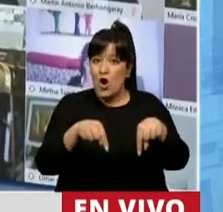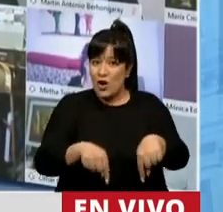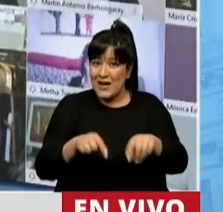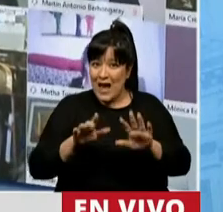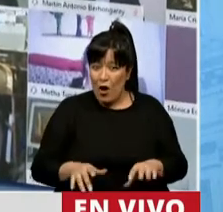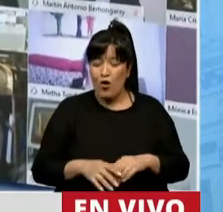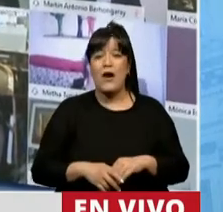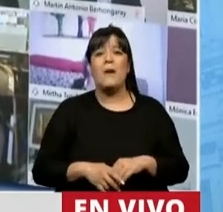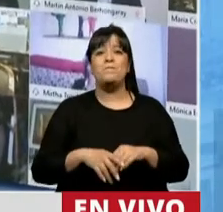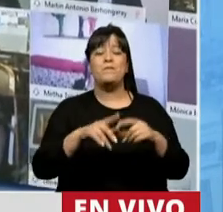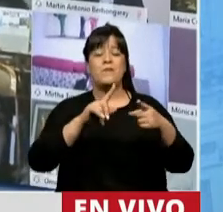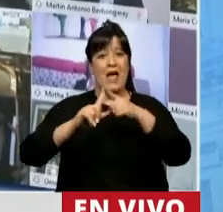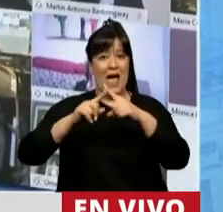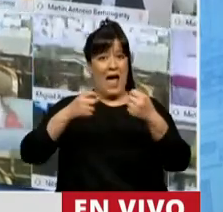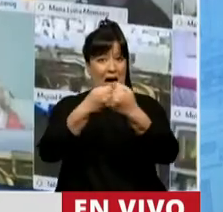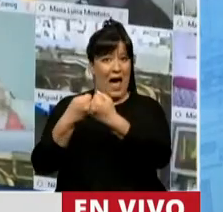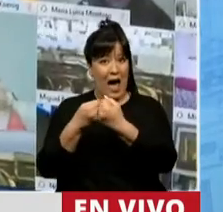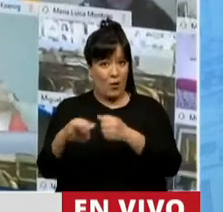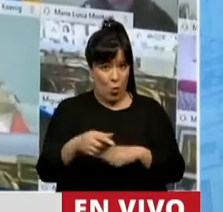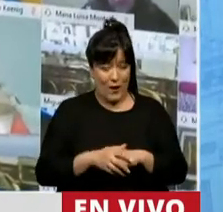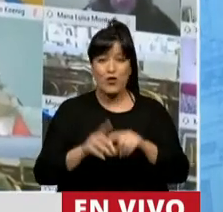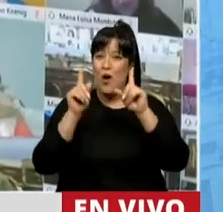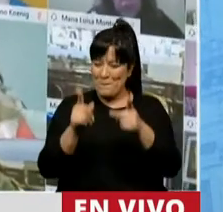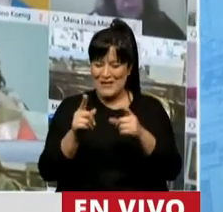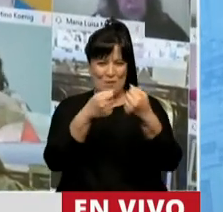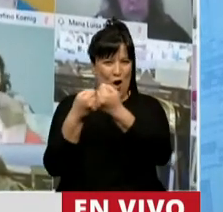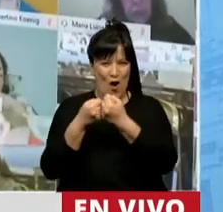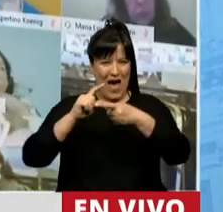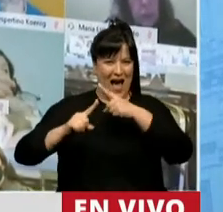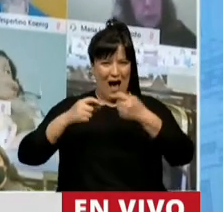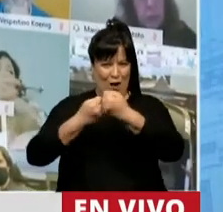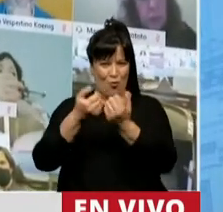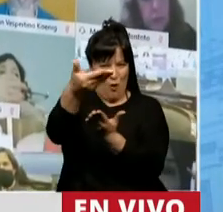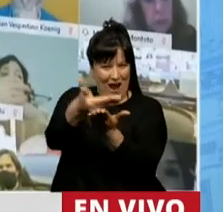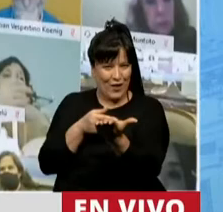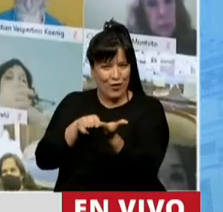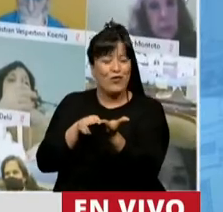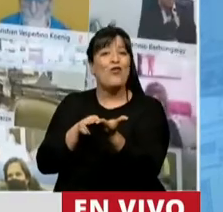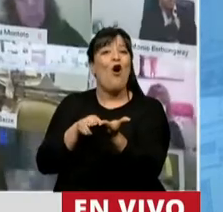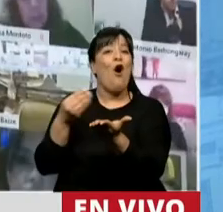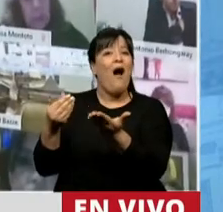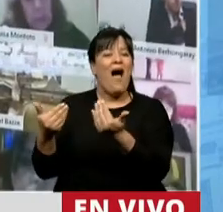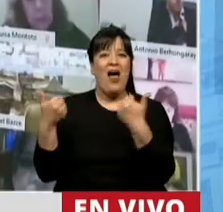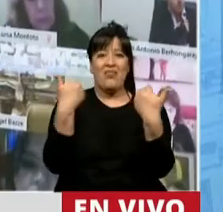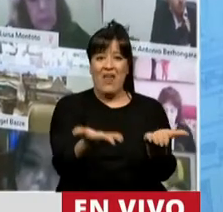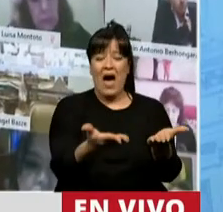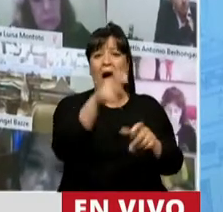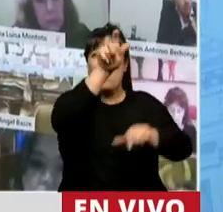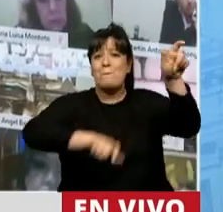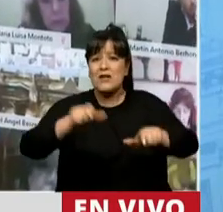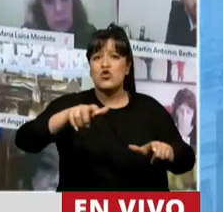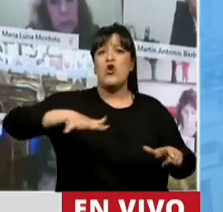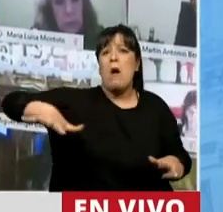convenio, este acuerdo, pone en manos de los pueblos y los